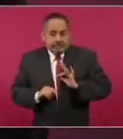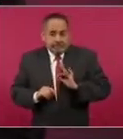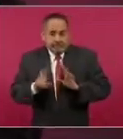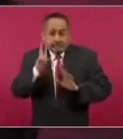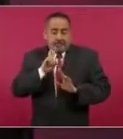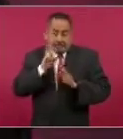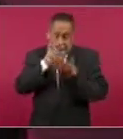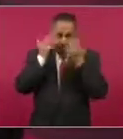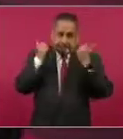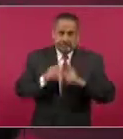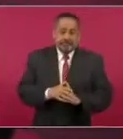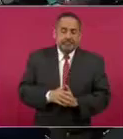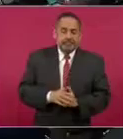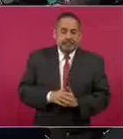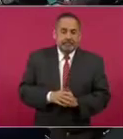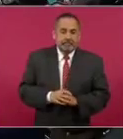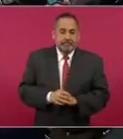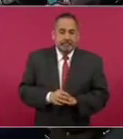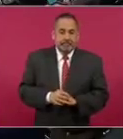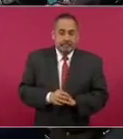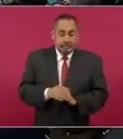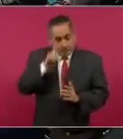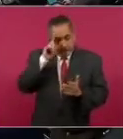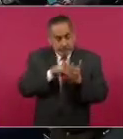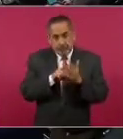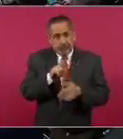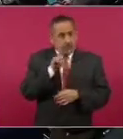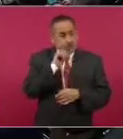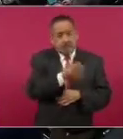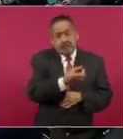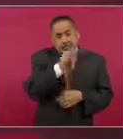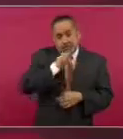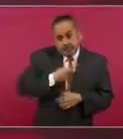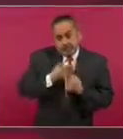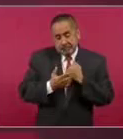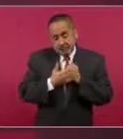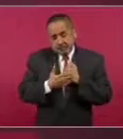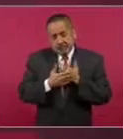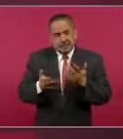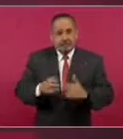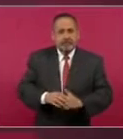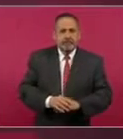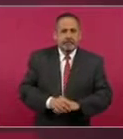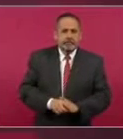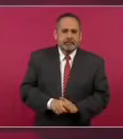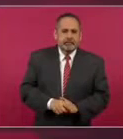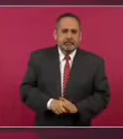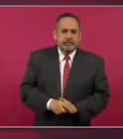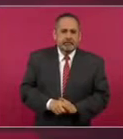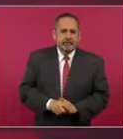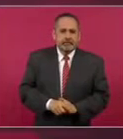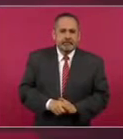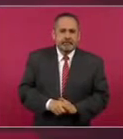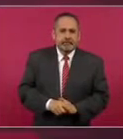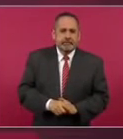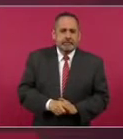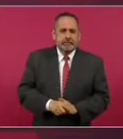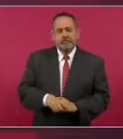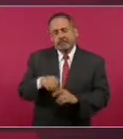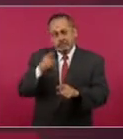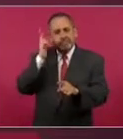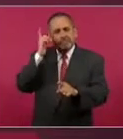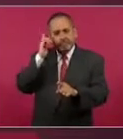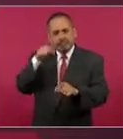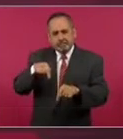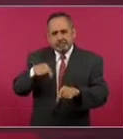ojalá,